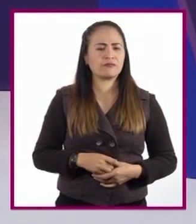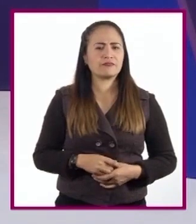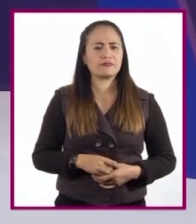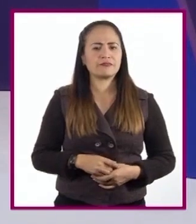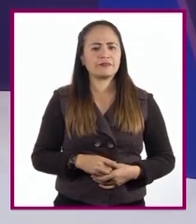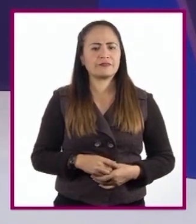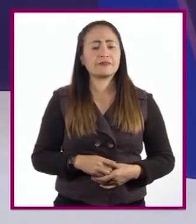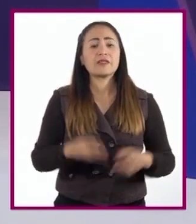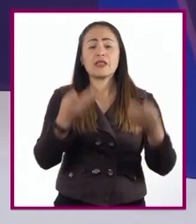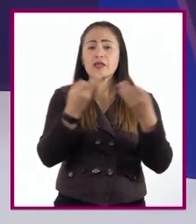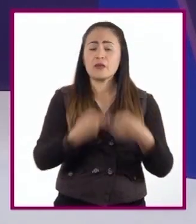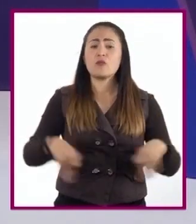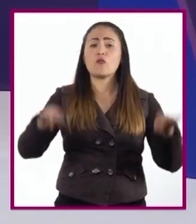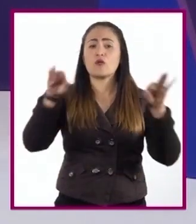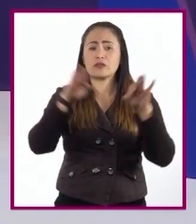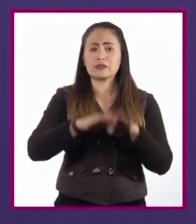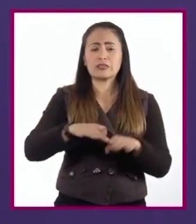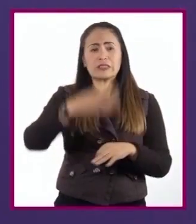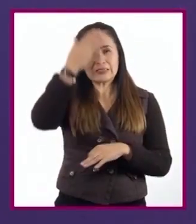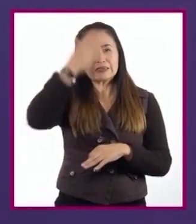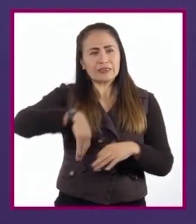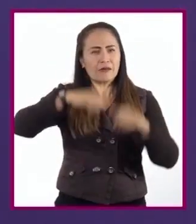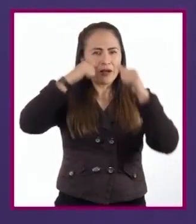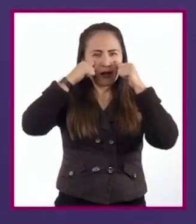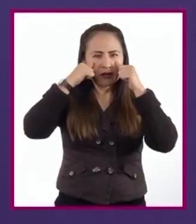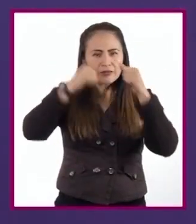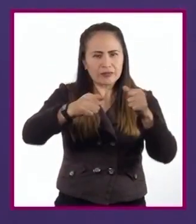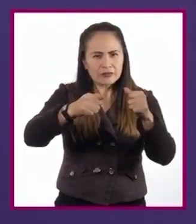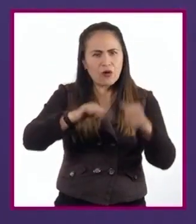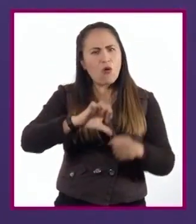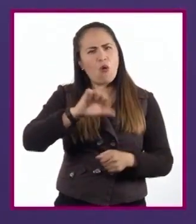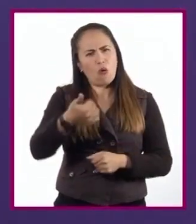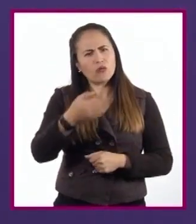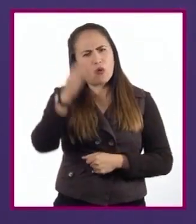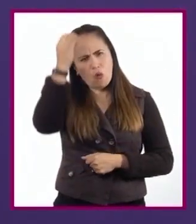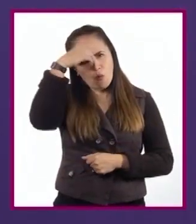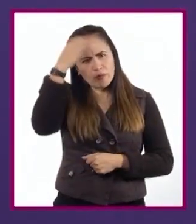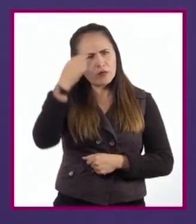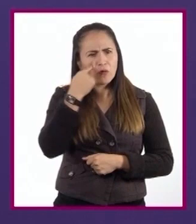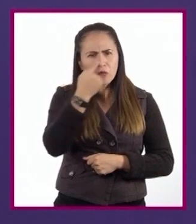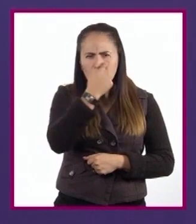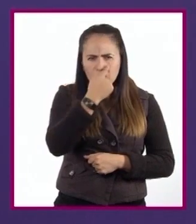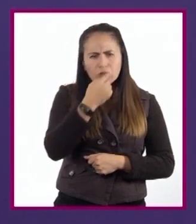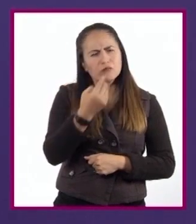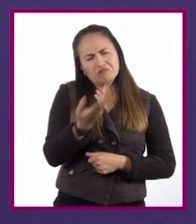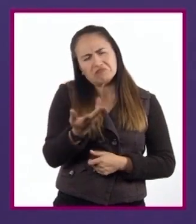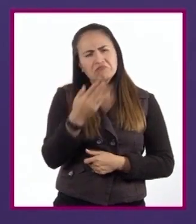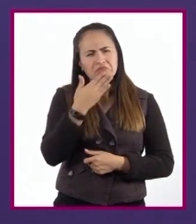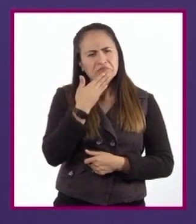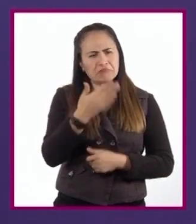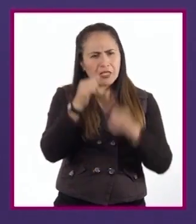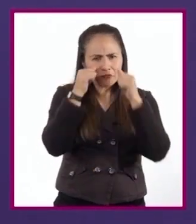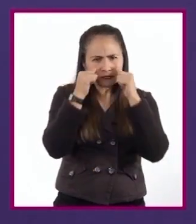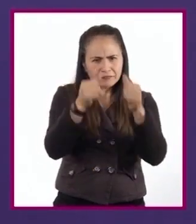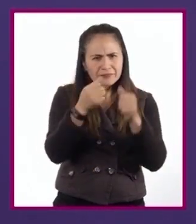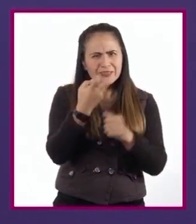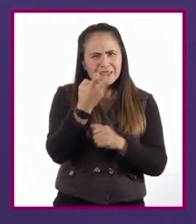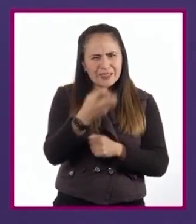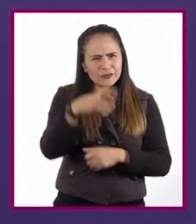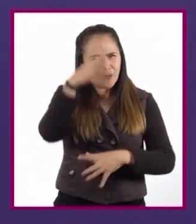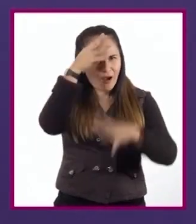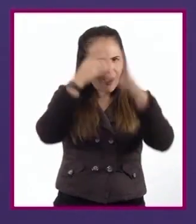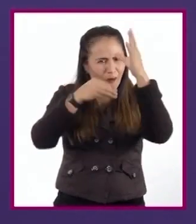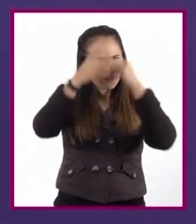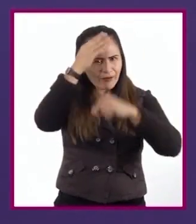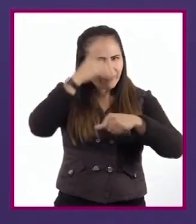Es importante saber escuchar y conocer lo que otros opinan o piensan, pues de esta manera enriquecemos nuestro